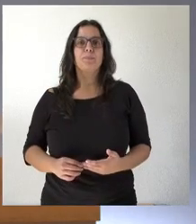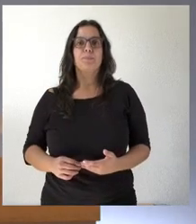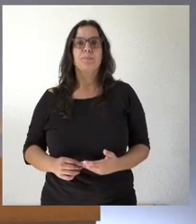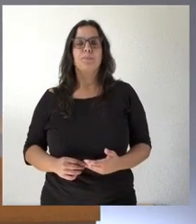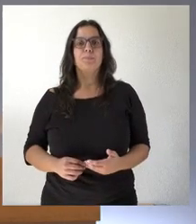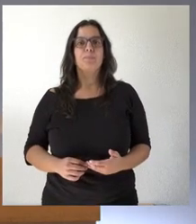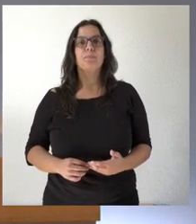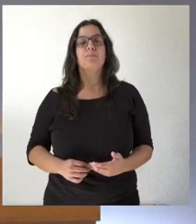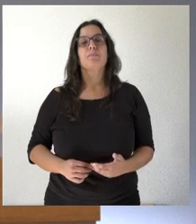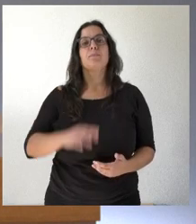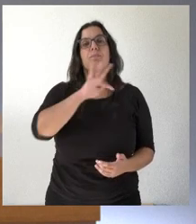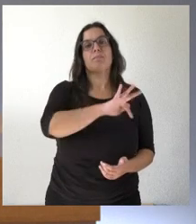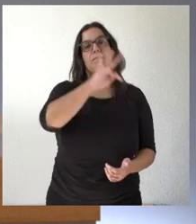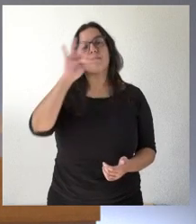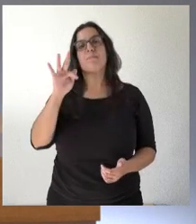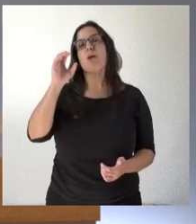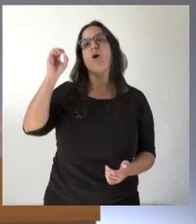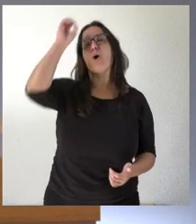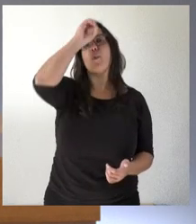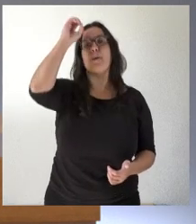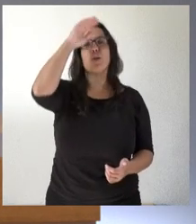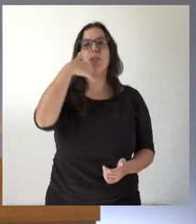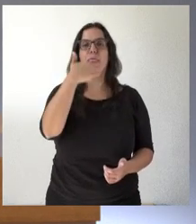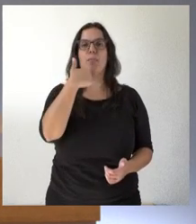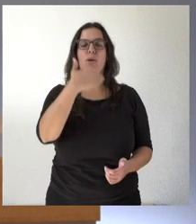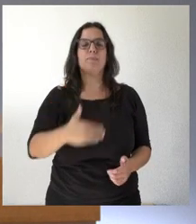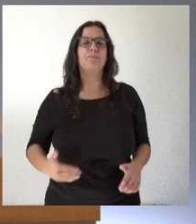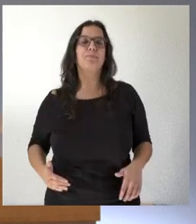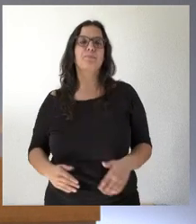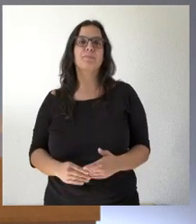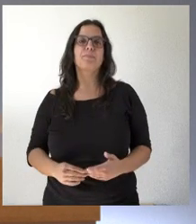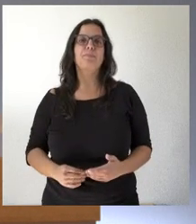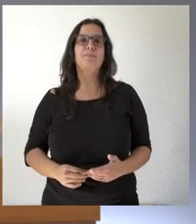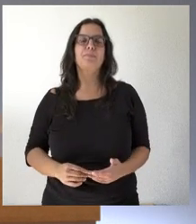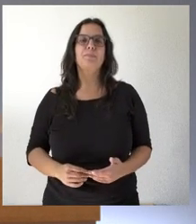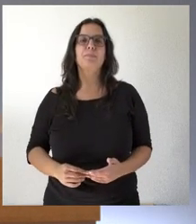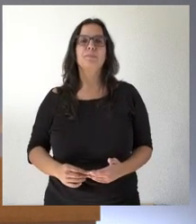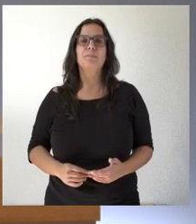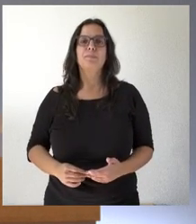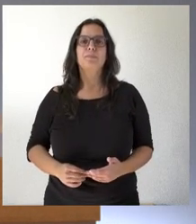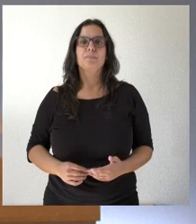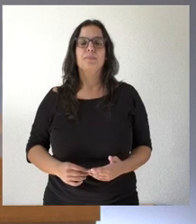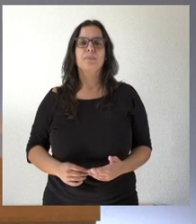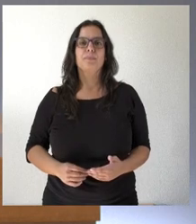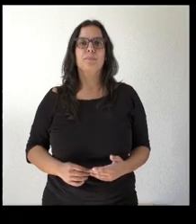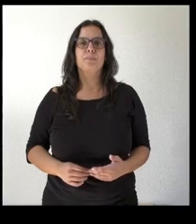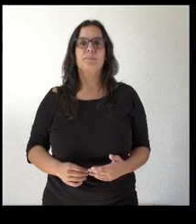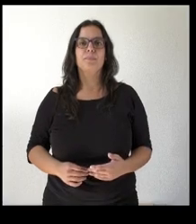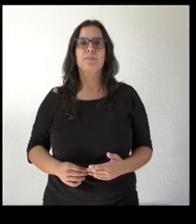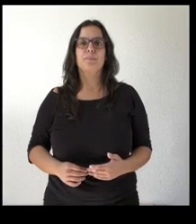Seguimos ahora adelante con la opinión de Zamora Allí está Carlos Gil como en otras ocasiones Carlos cuando quieras buenos días